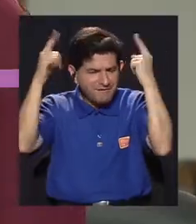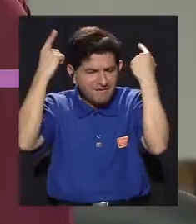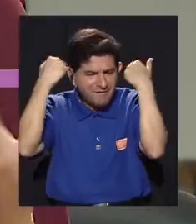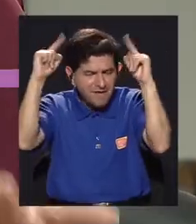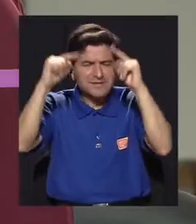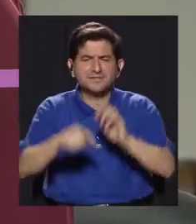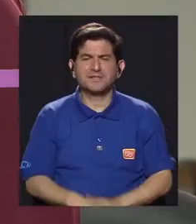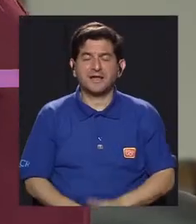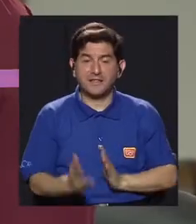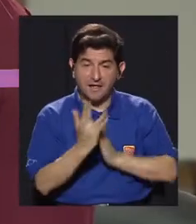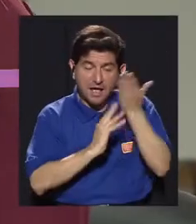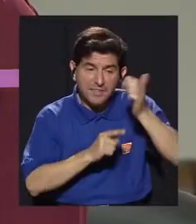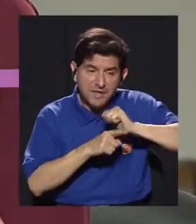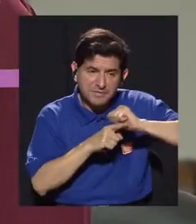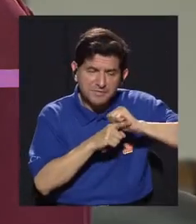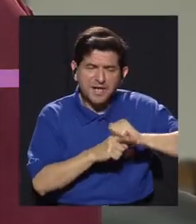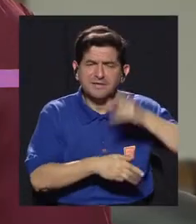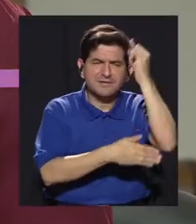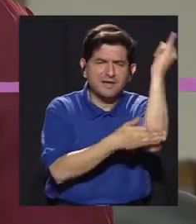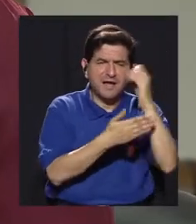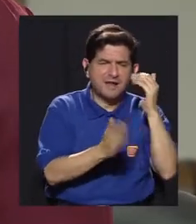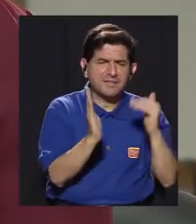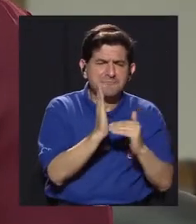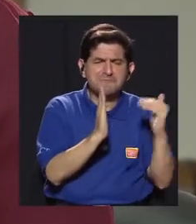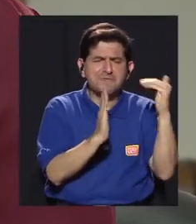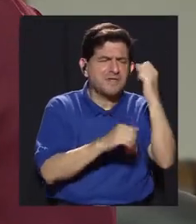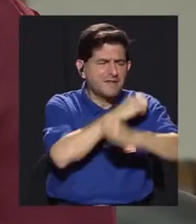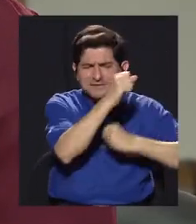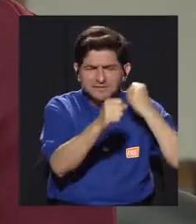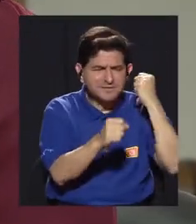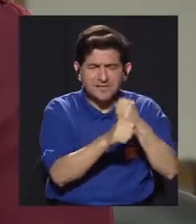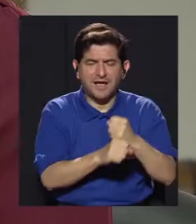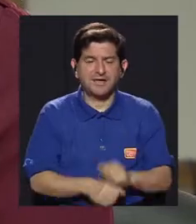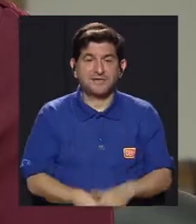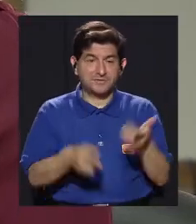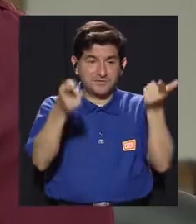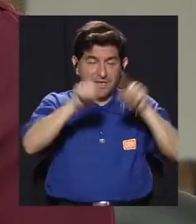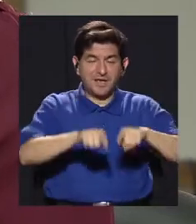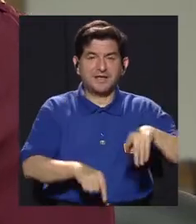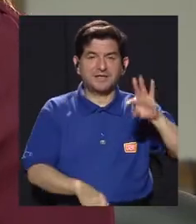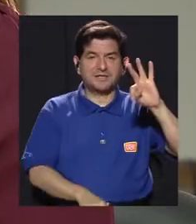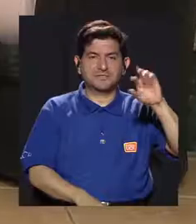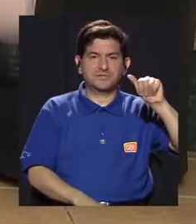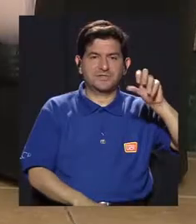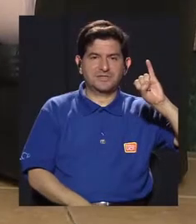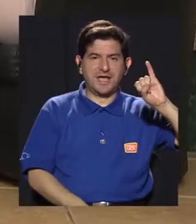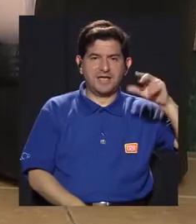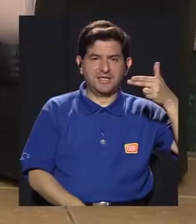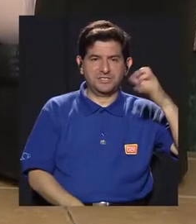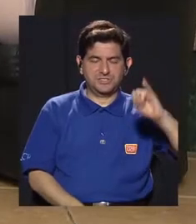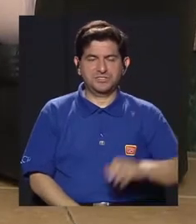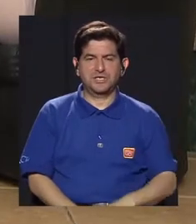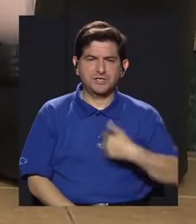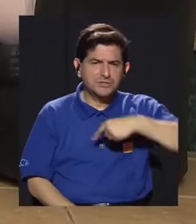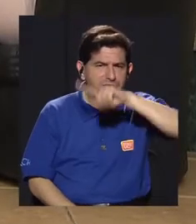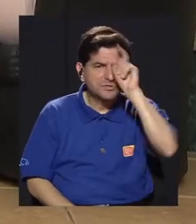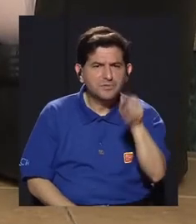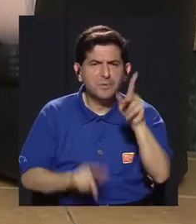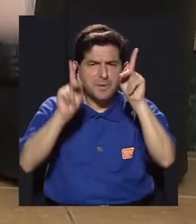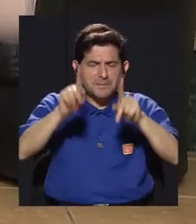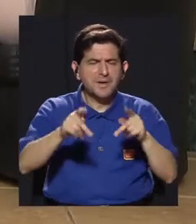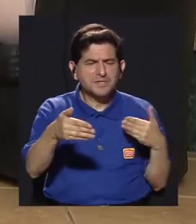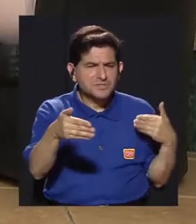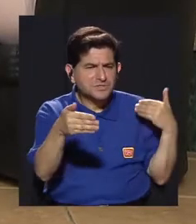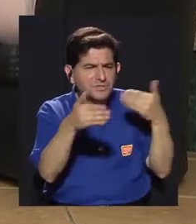a través de practicar este arte milenario como el Tai Chi. Y Alejandra, yo quisiera consultarle ahora tal vez cómo es que las personas se